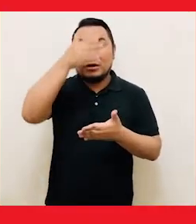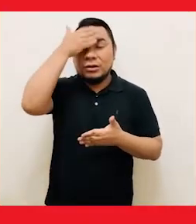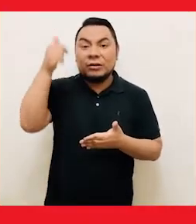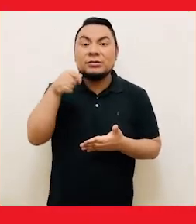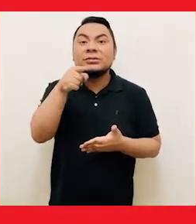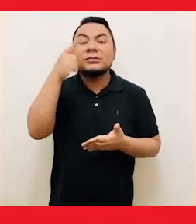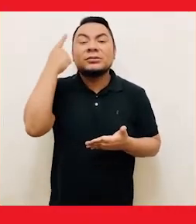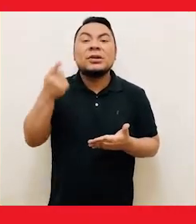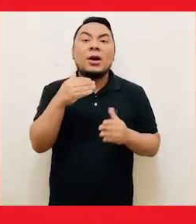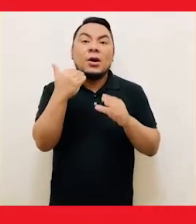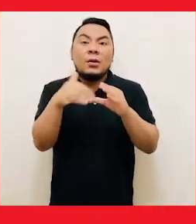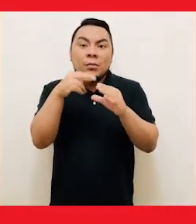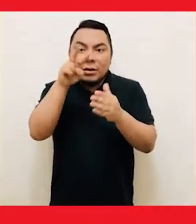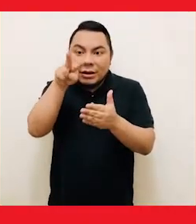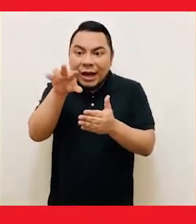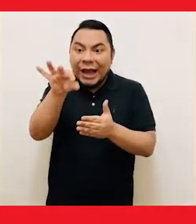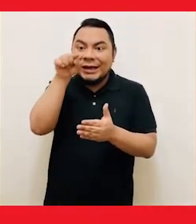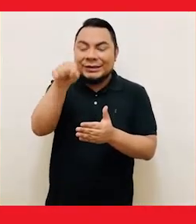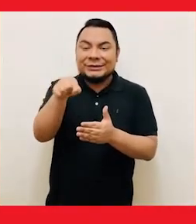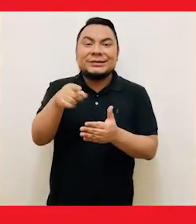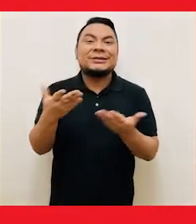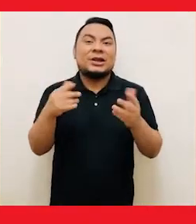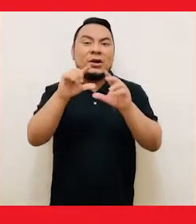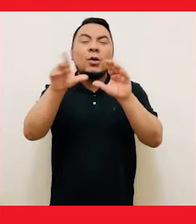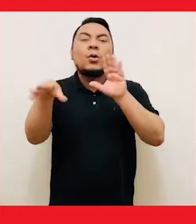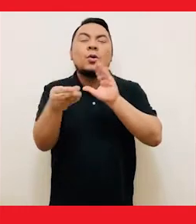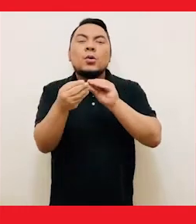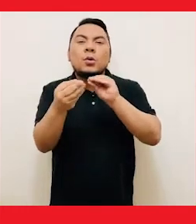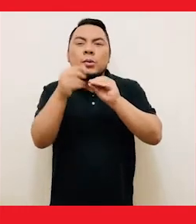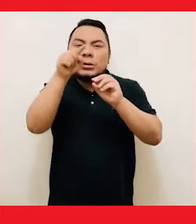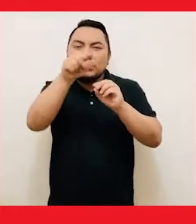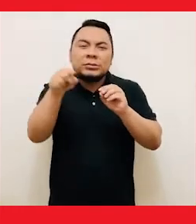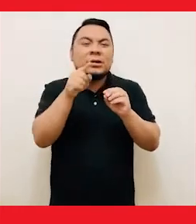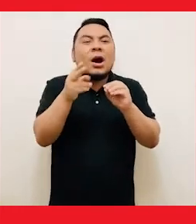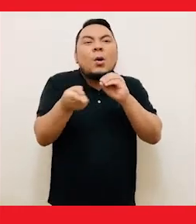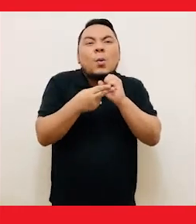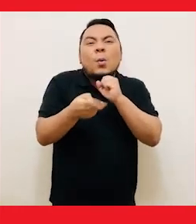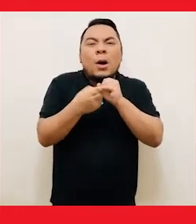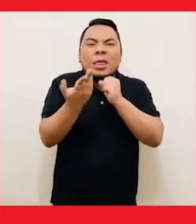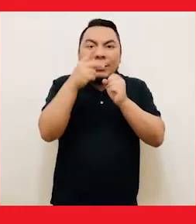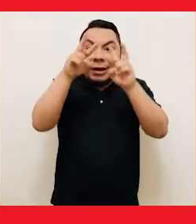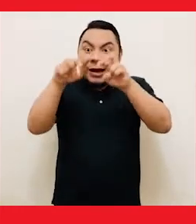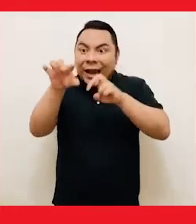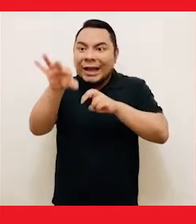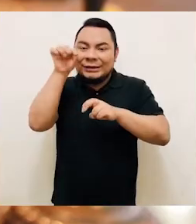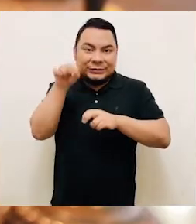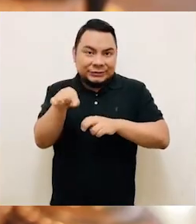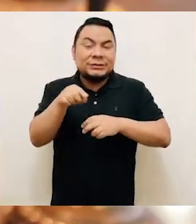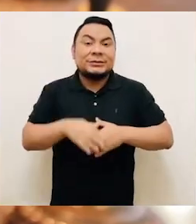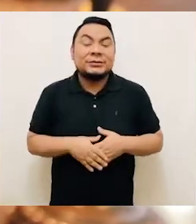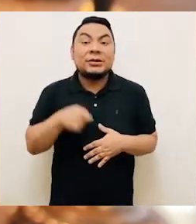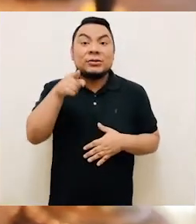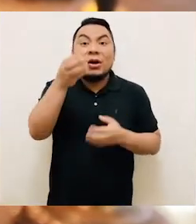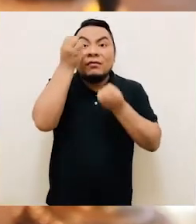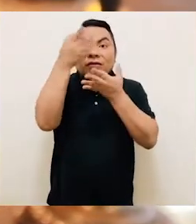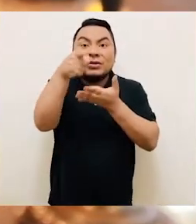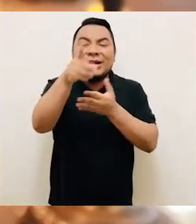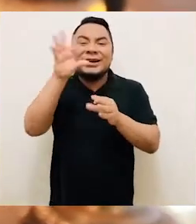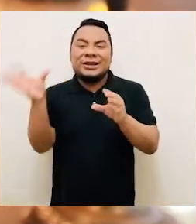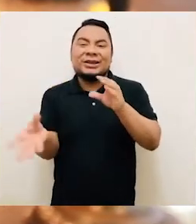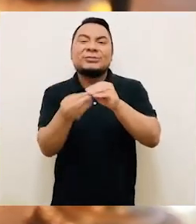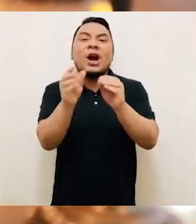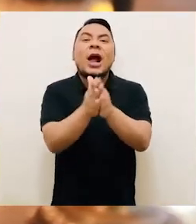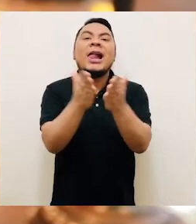No olvides buscarlo en tu buzón principal, buzones secundarios o la bandeja de spam. Tus datos serán